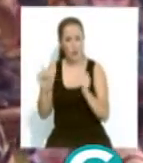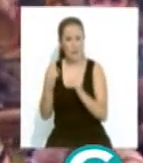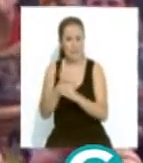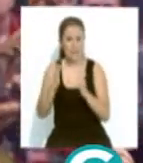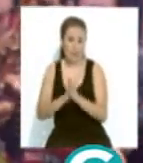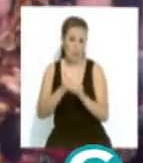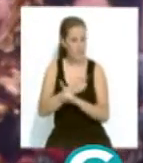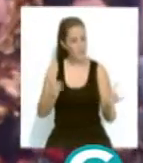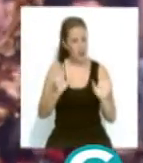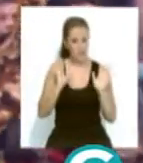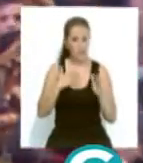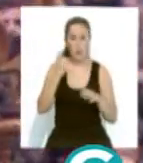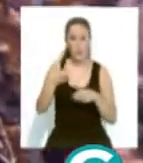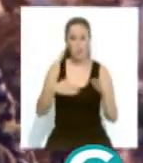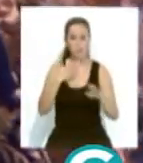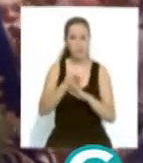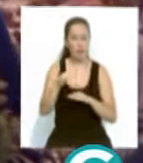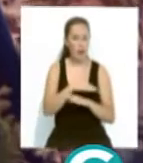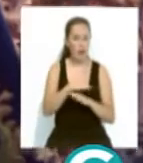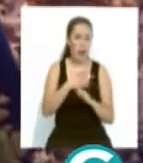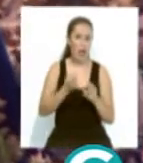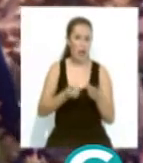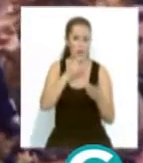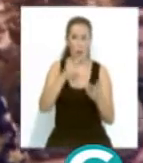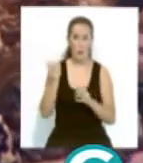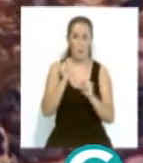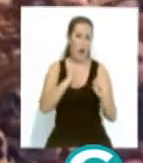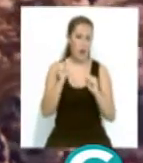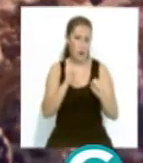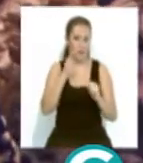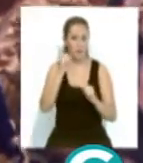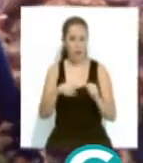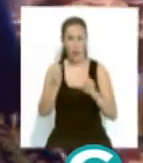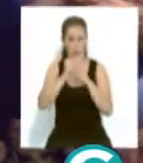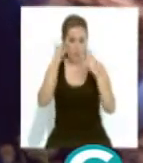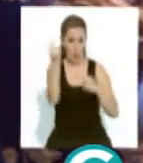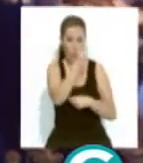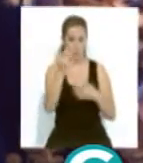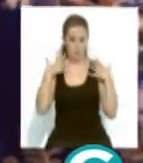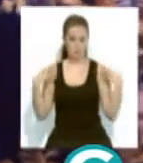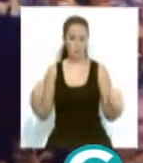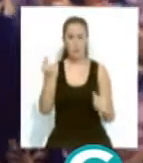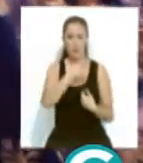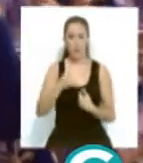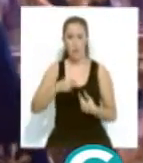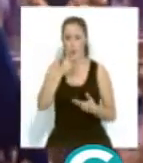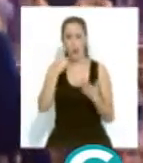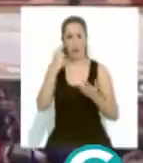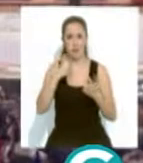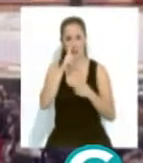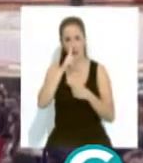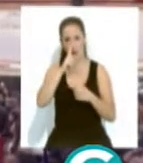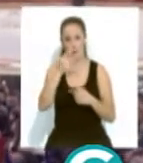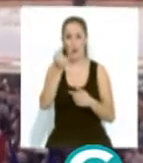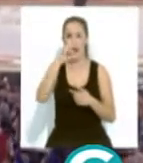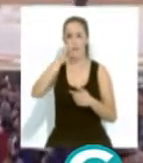Santa Mujer Verónica saldrá del misterio para abrir el cortejo sola en una parihuela. El paño ha sido pintado por el artista de Sanlúcar, Juan Antonio Sánchez